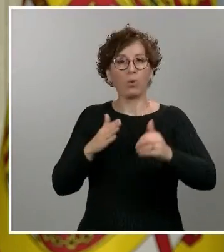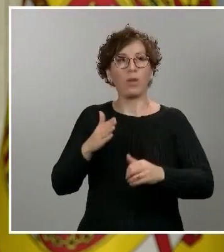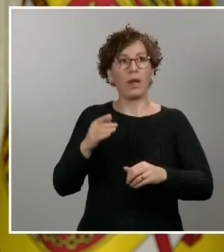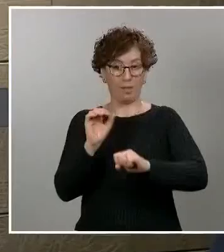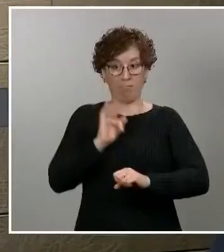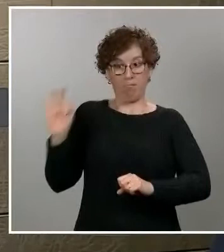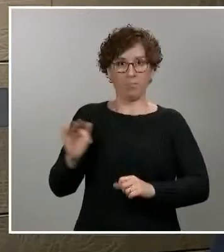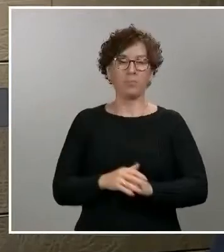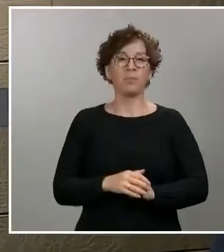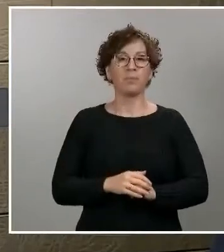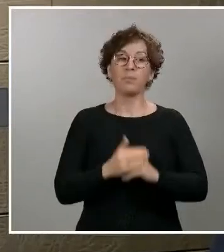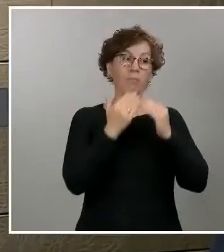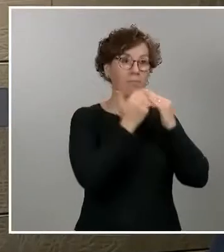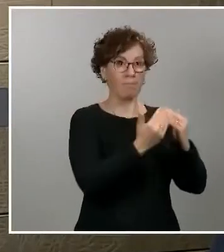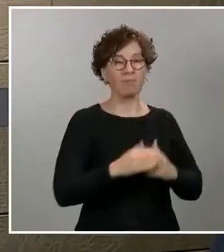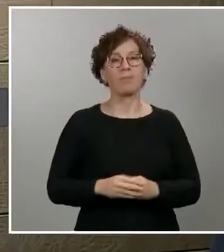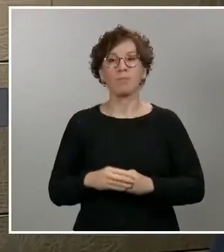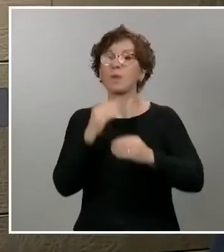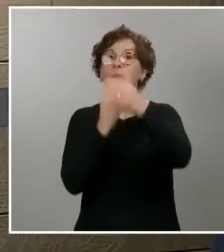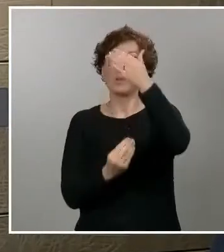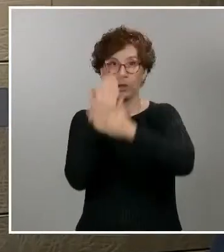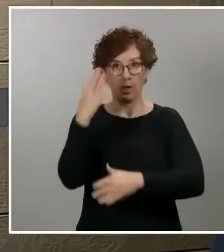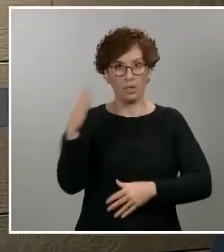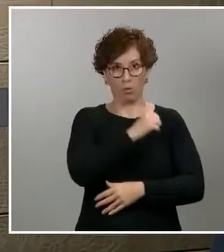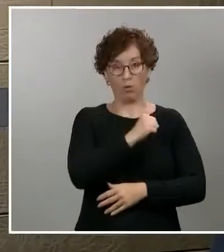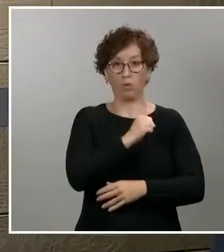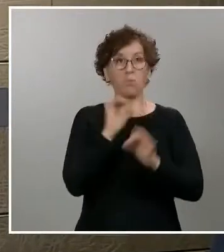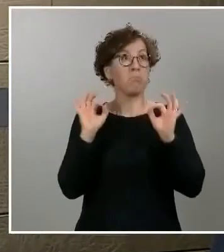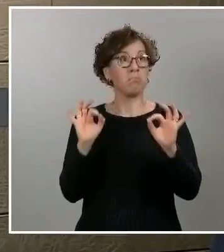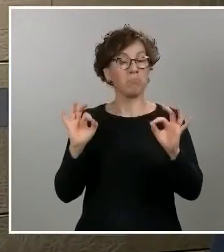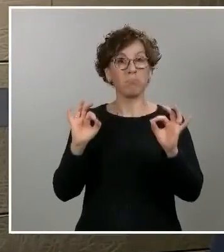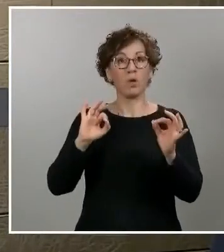pública. Seguiré en informarlo sobre cómo es desenvolupa la situación.